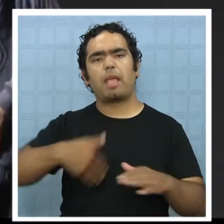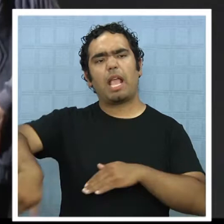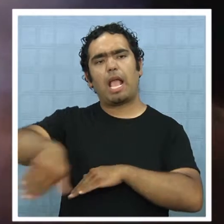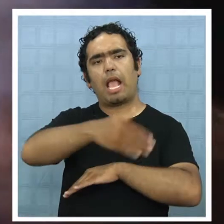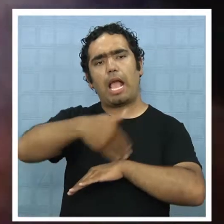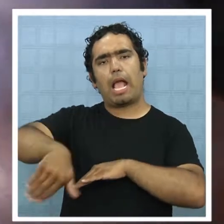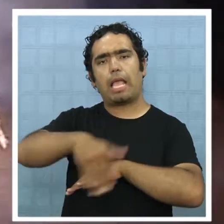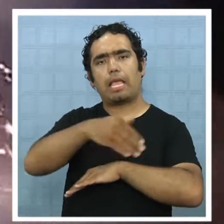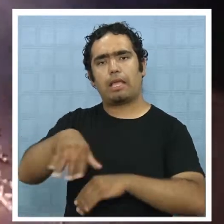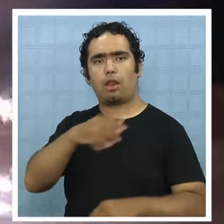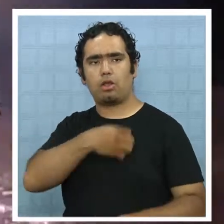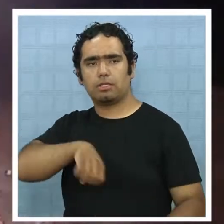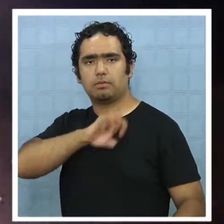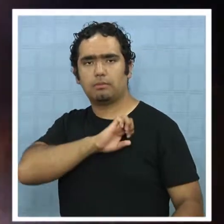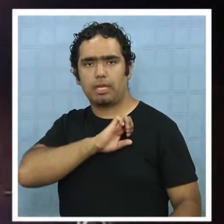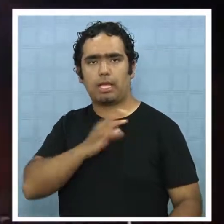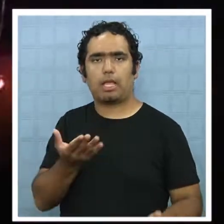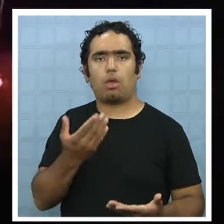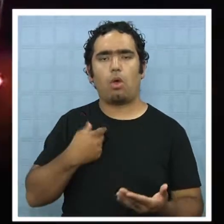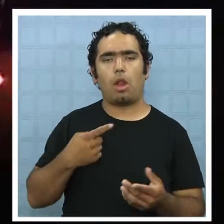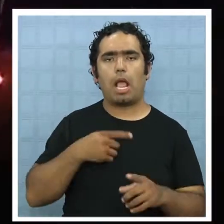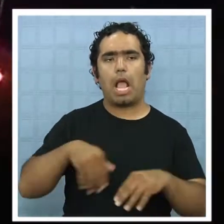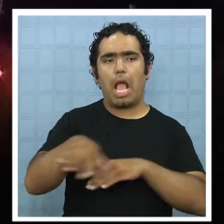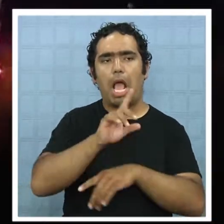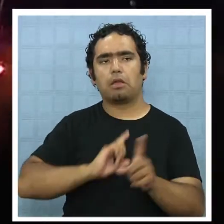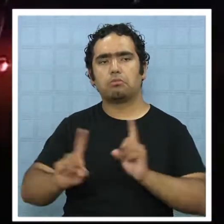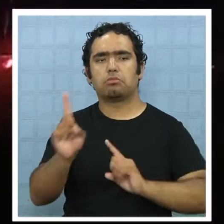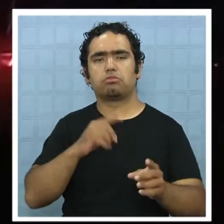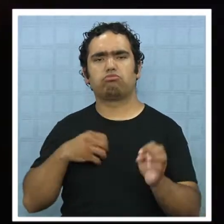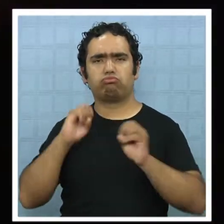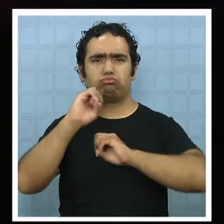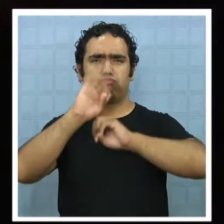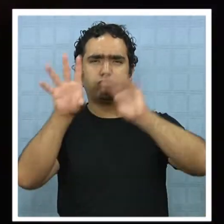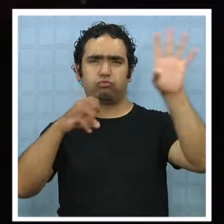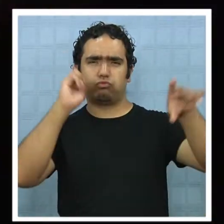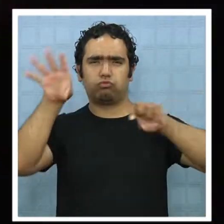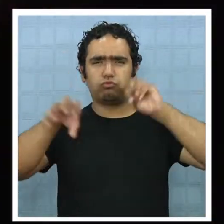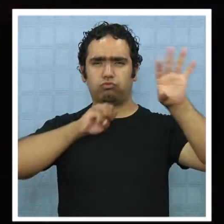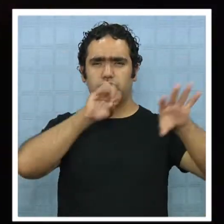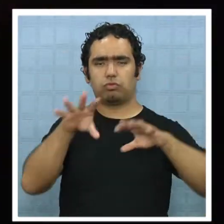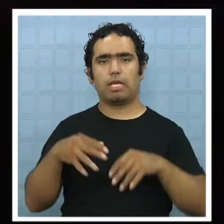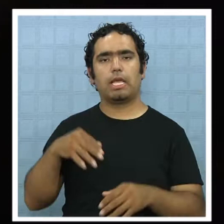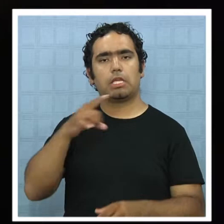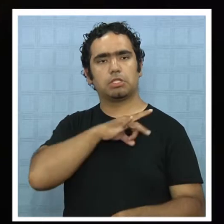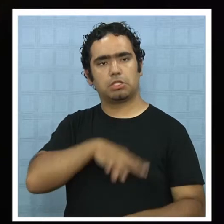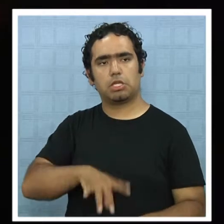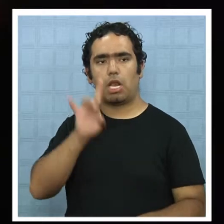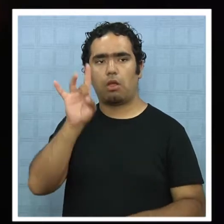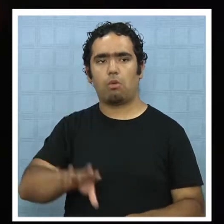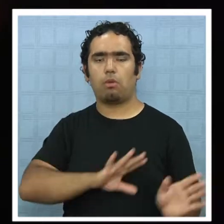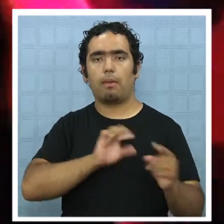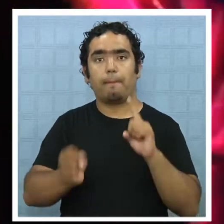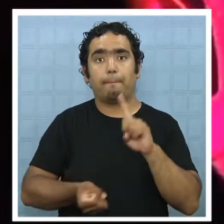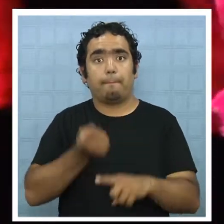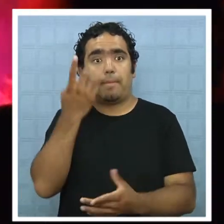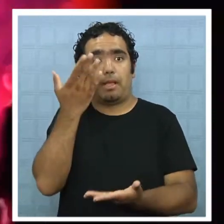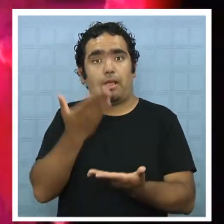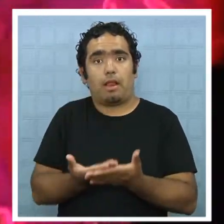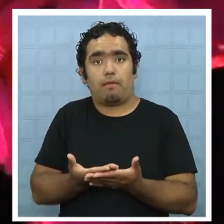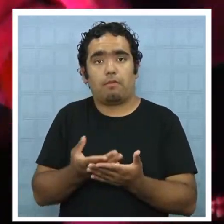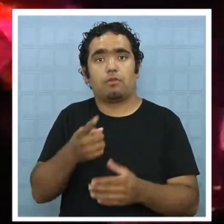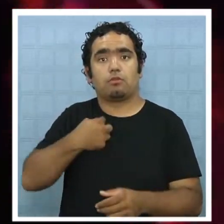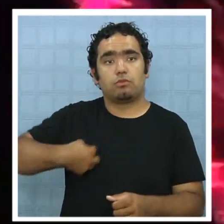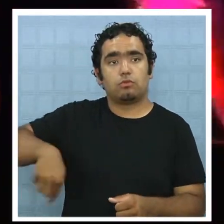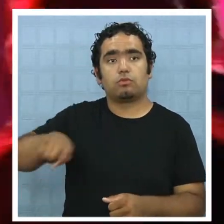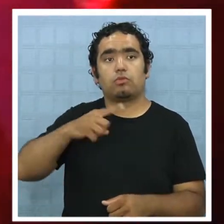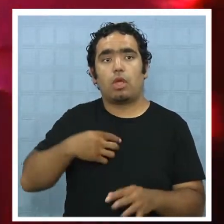Teatro Callejero de los Españoles, Zarza Teatro, con un pasacalle espirotécnico único en Chile. Y por primera vez